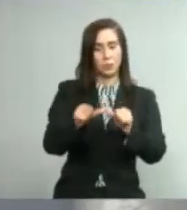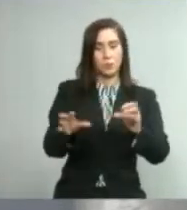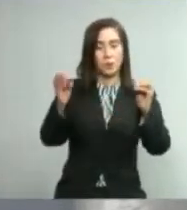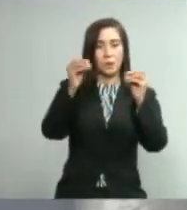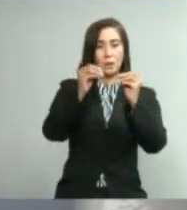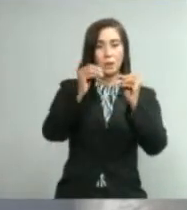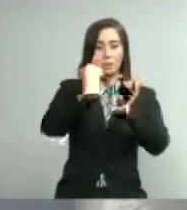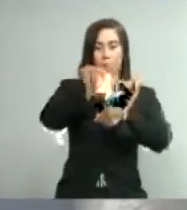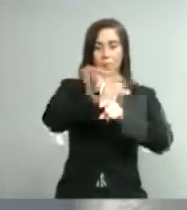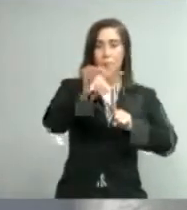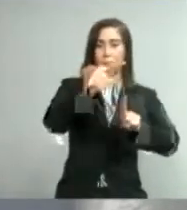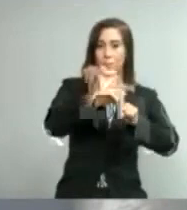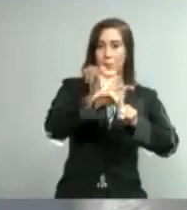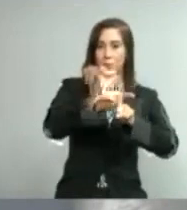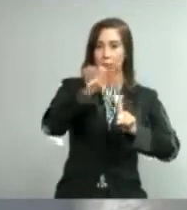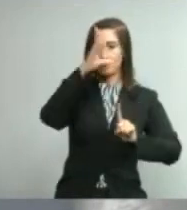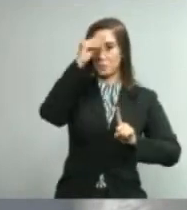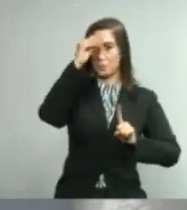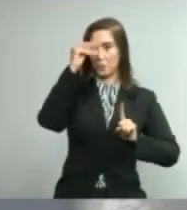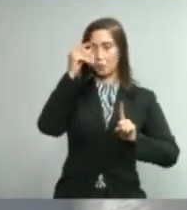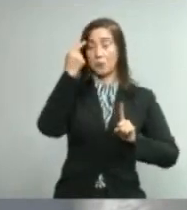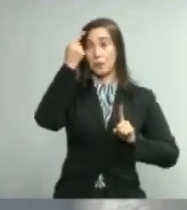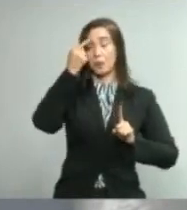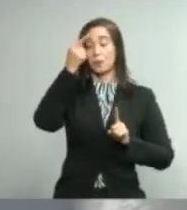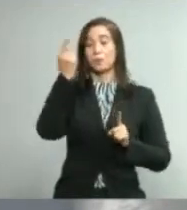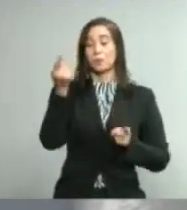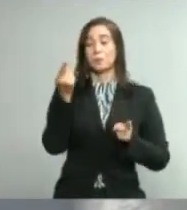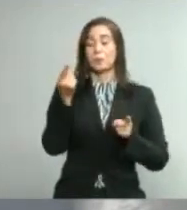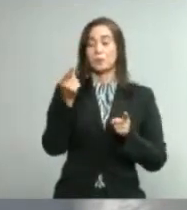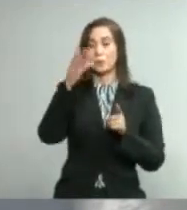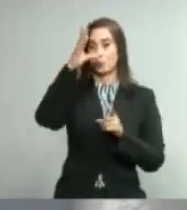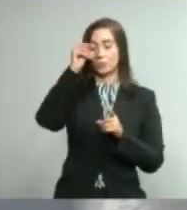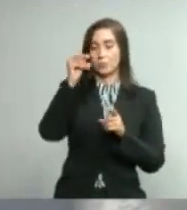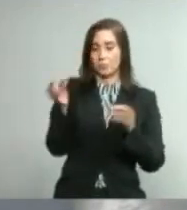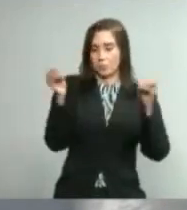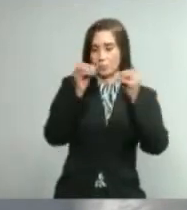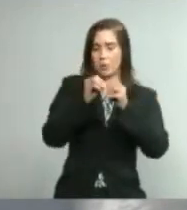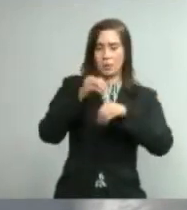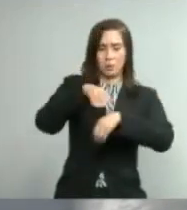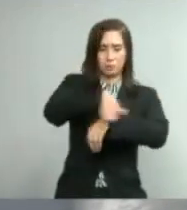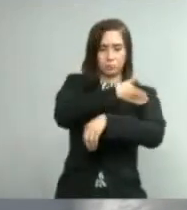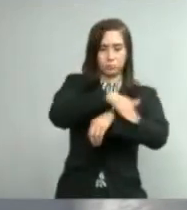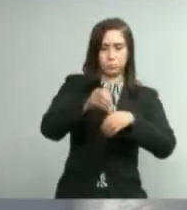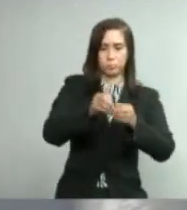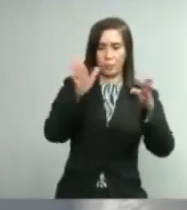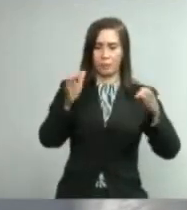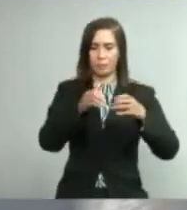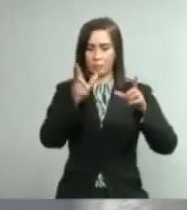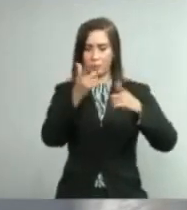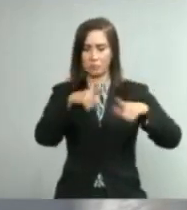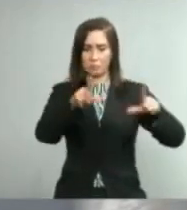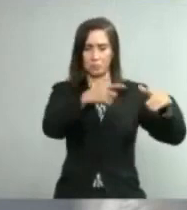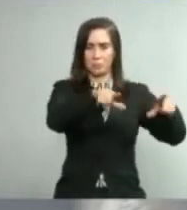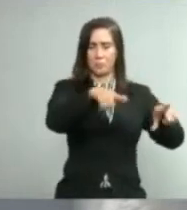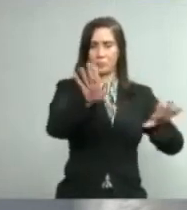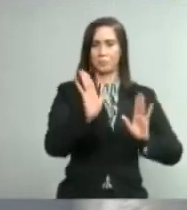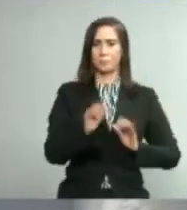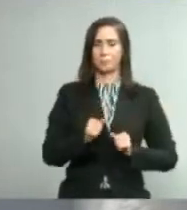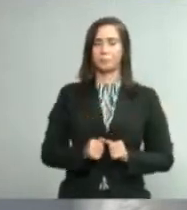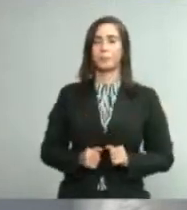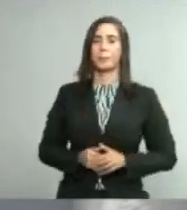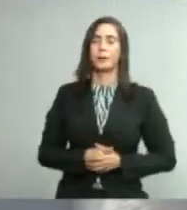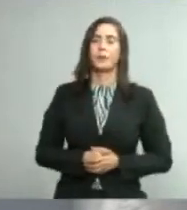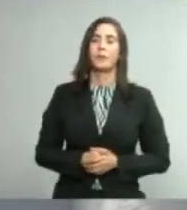Pienso que uno de los motivos es el grado de exposición de los hombres frente a las mujeres.